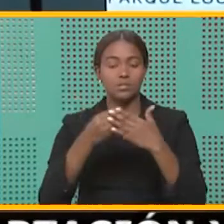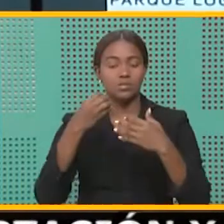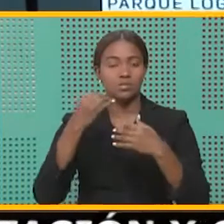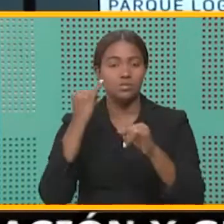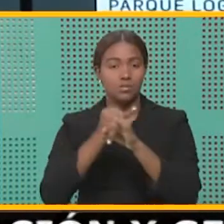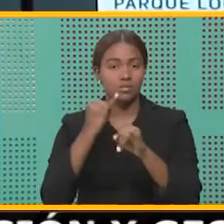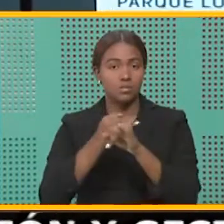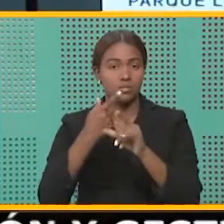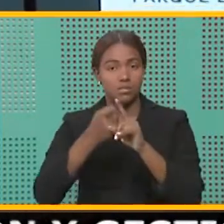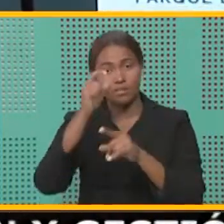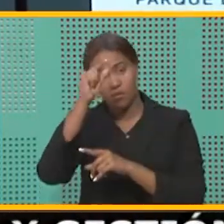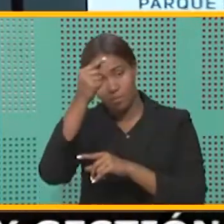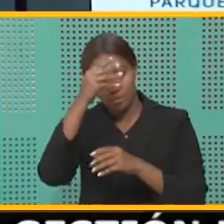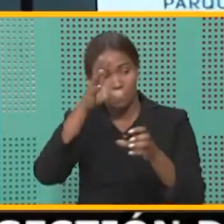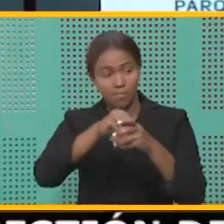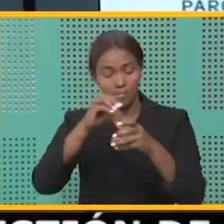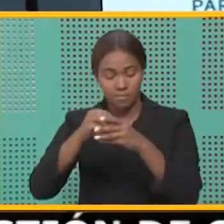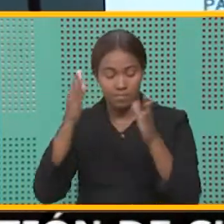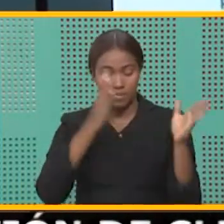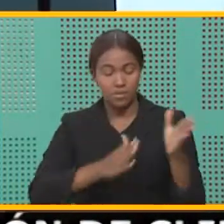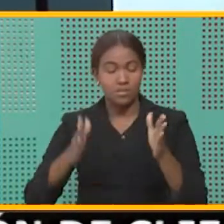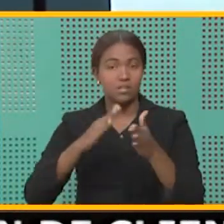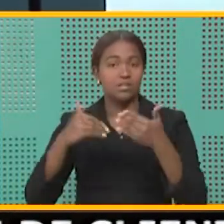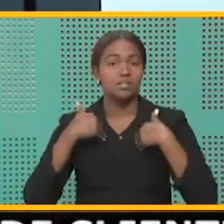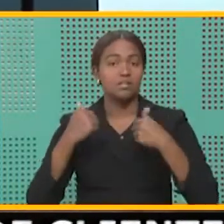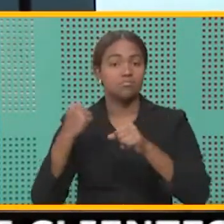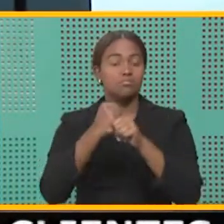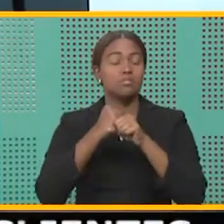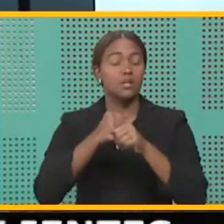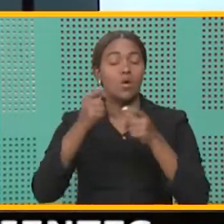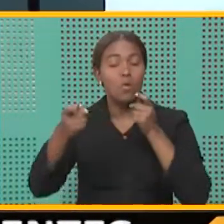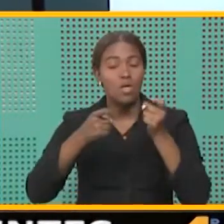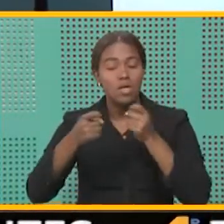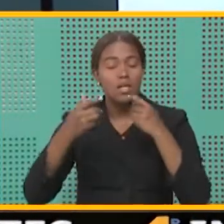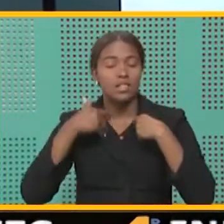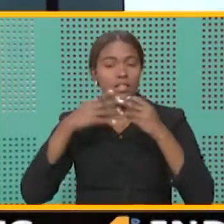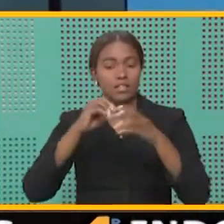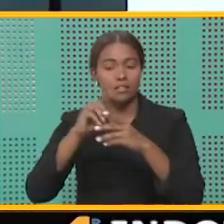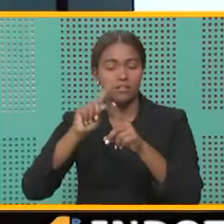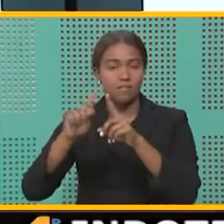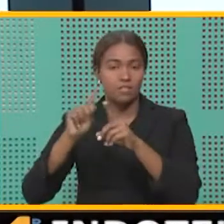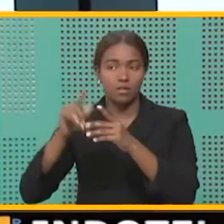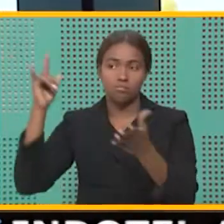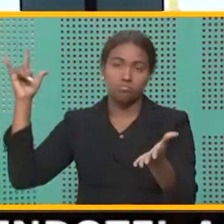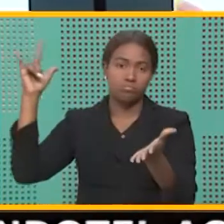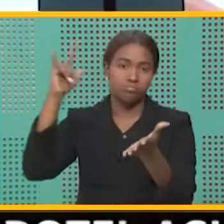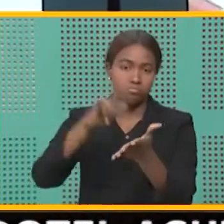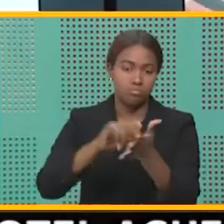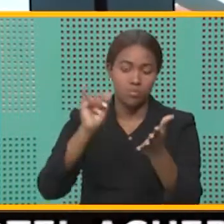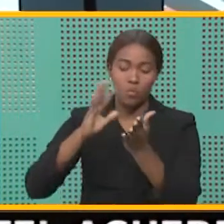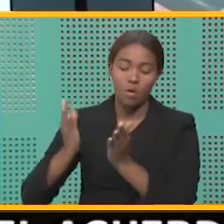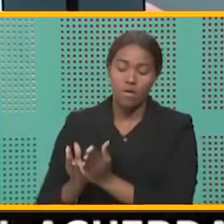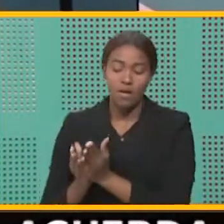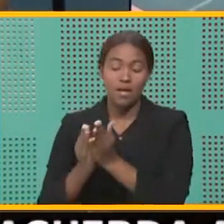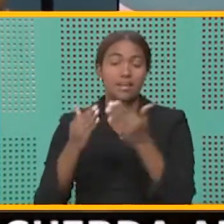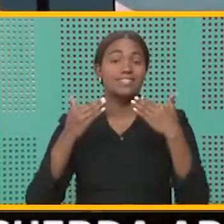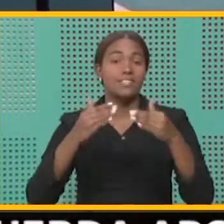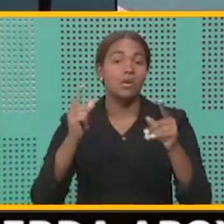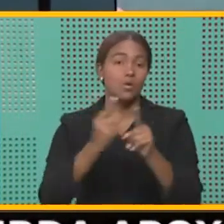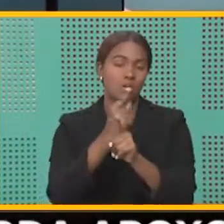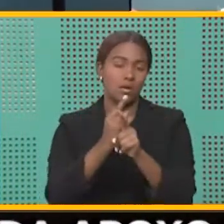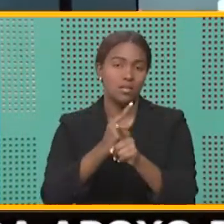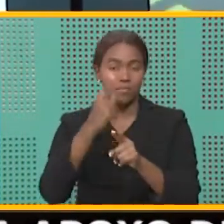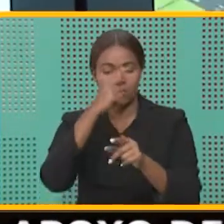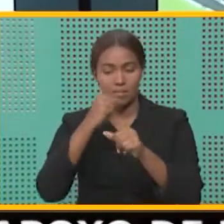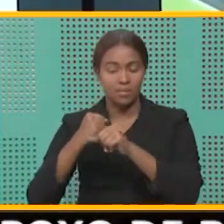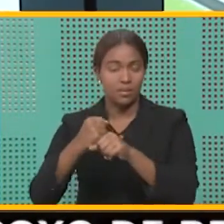participan en el proceso de asegurar que el manejo que se le dé a las terminales portuarias y aeroportuarias sea el adecuado para proteger la